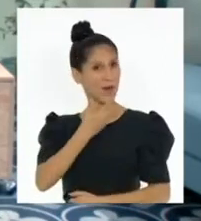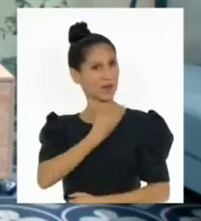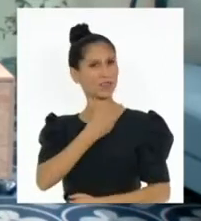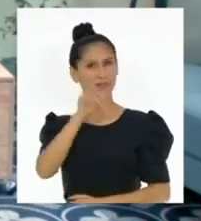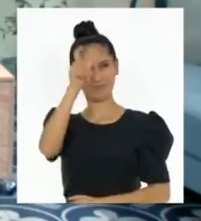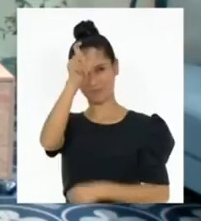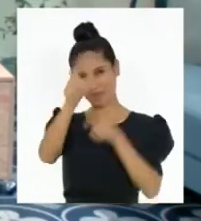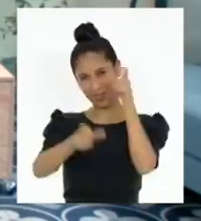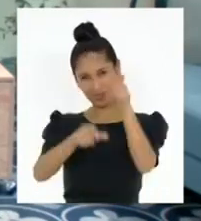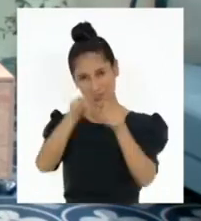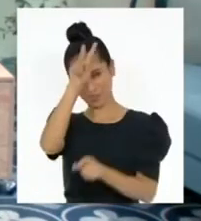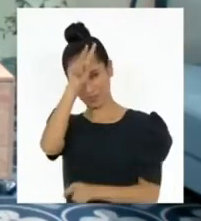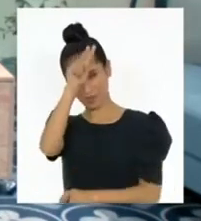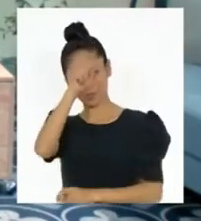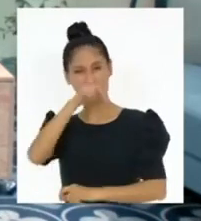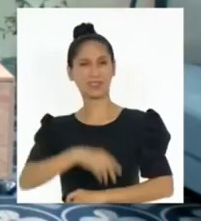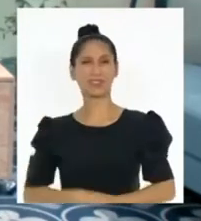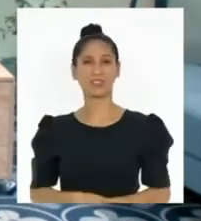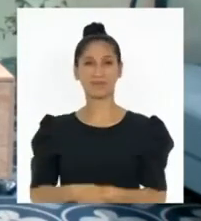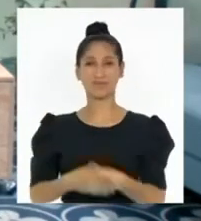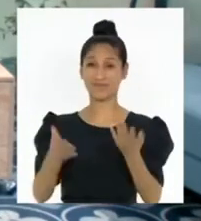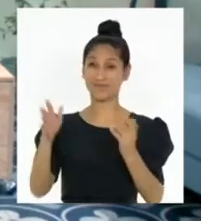peruanos. Hasta mañana.